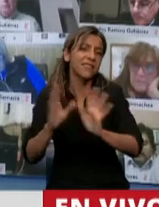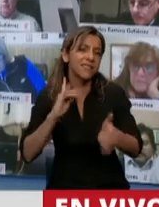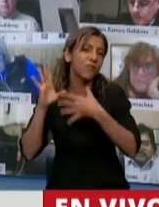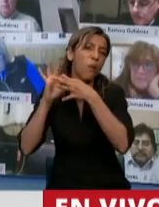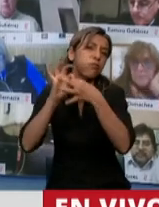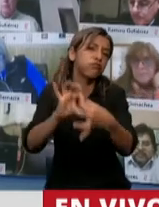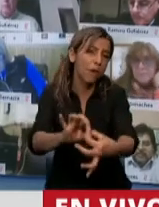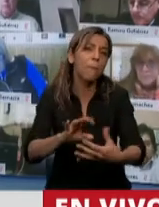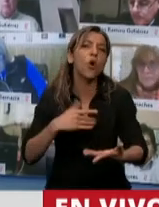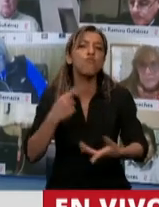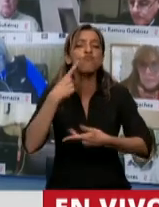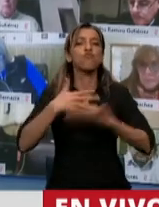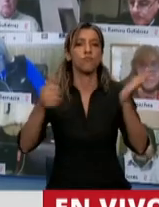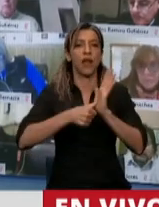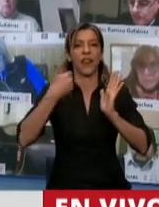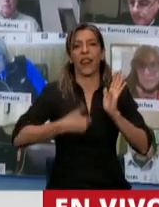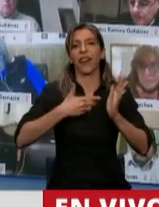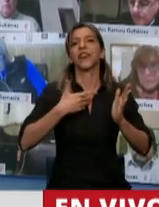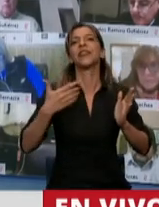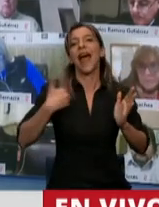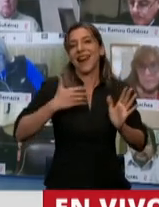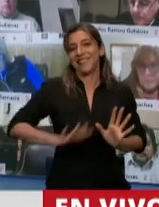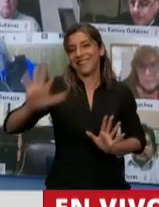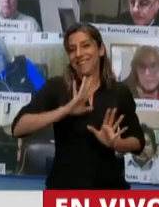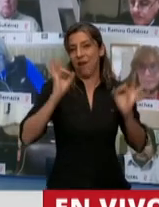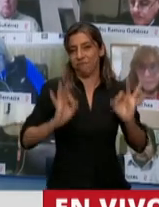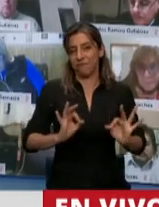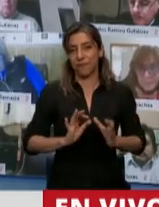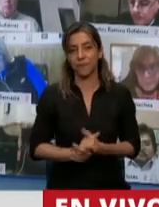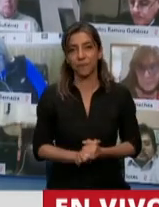Presidenta, realmente es una satisfacción acompañar esta inquietud